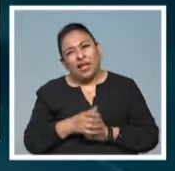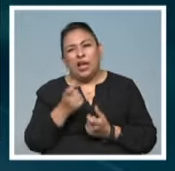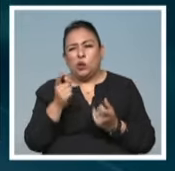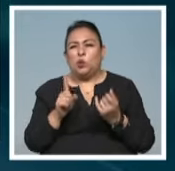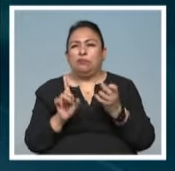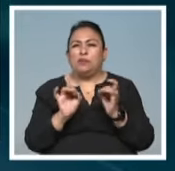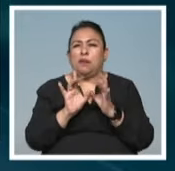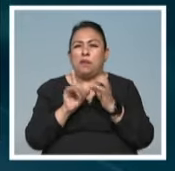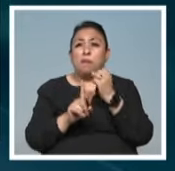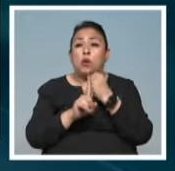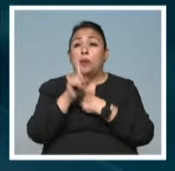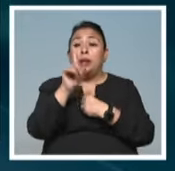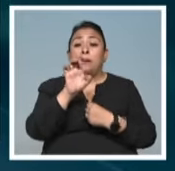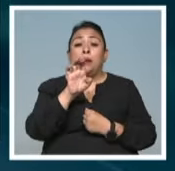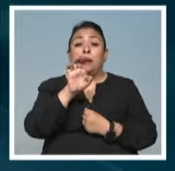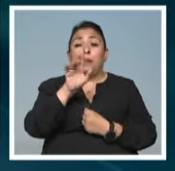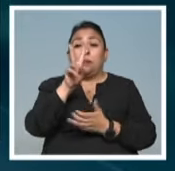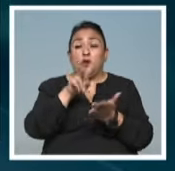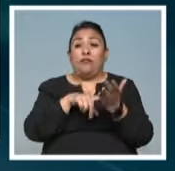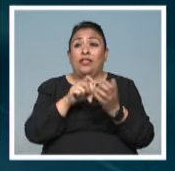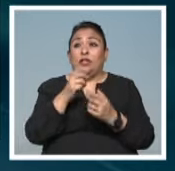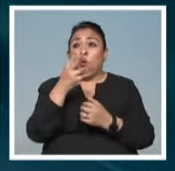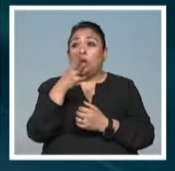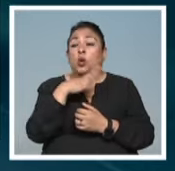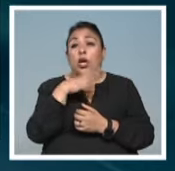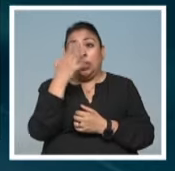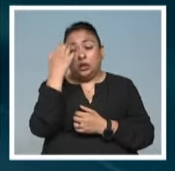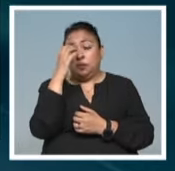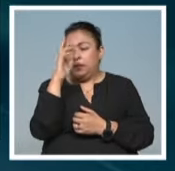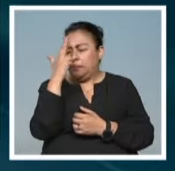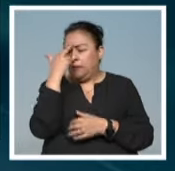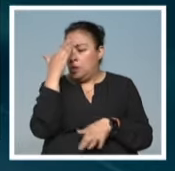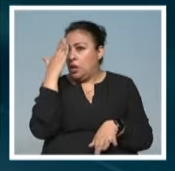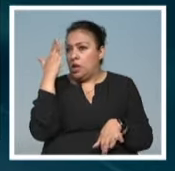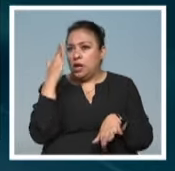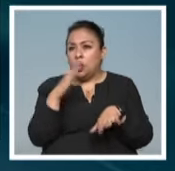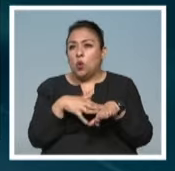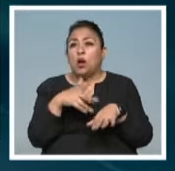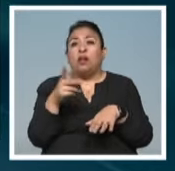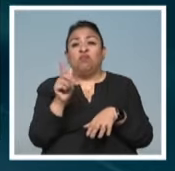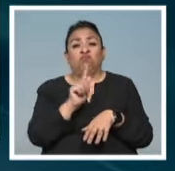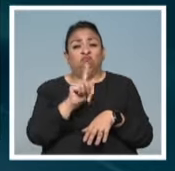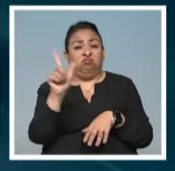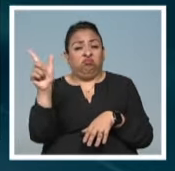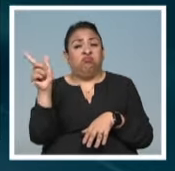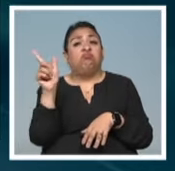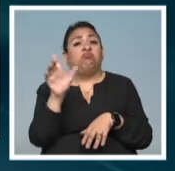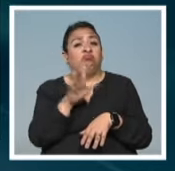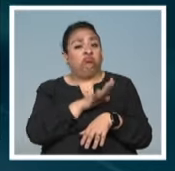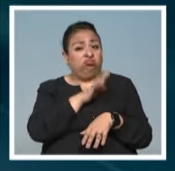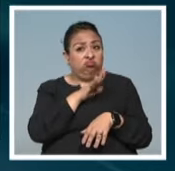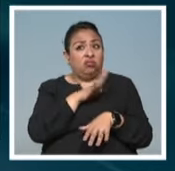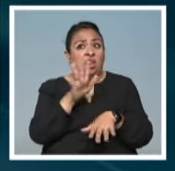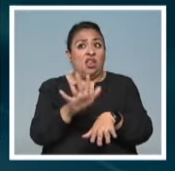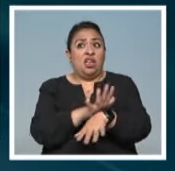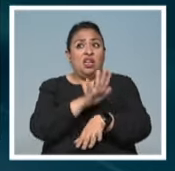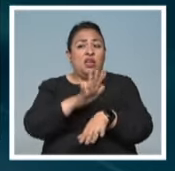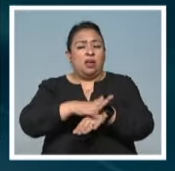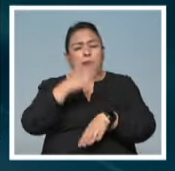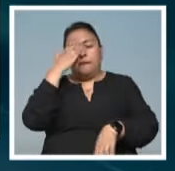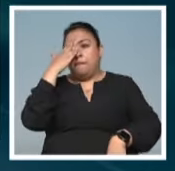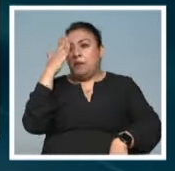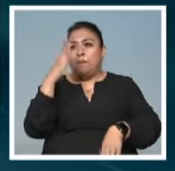algunos contratiempos, el Emblema 2024 ofreció una experiencia inolvidable, con actuaciones de calidad y una energía que dejó una marca